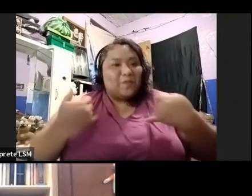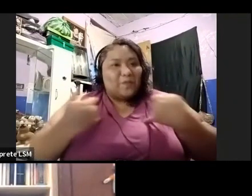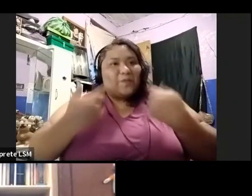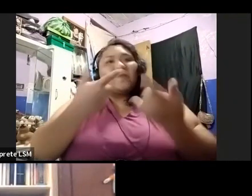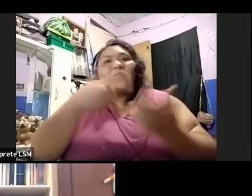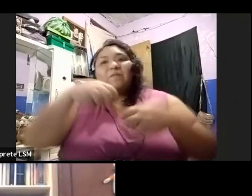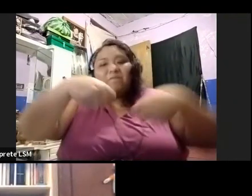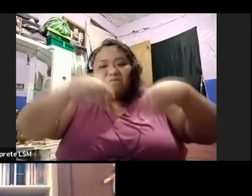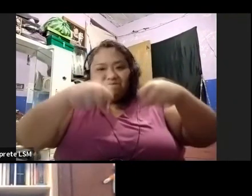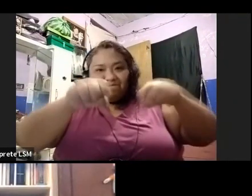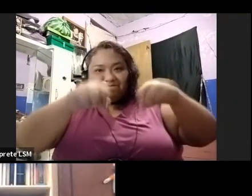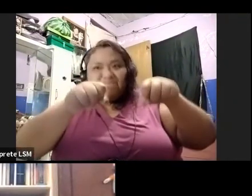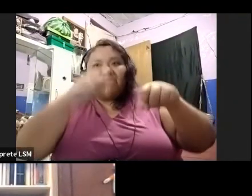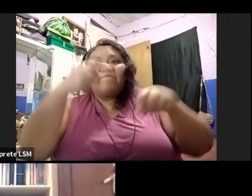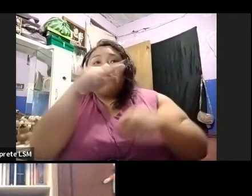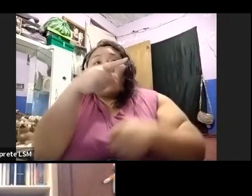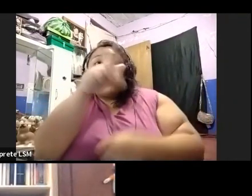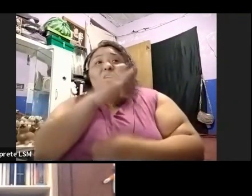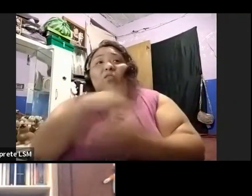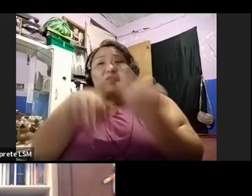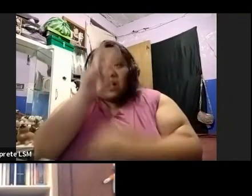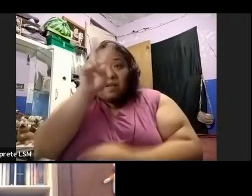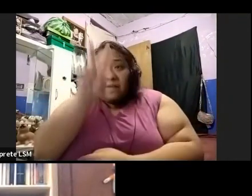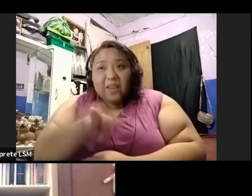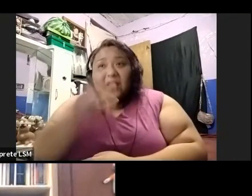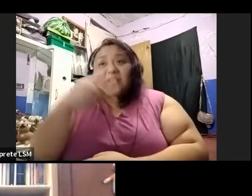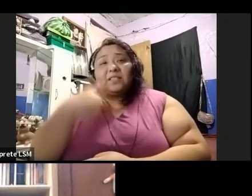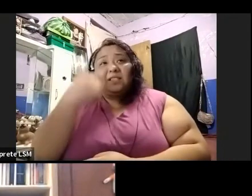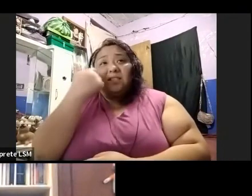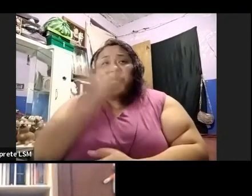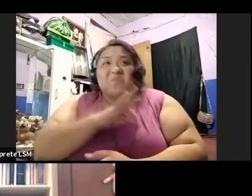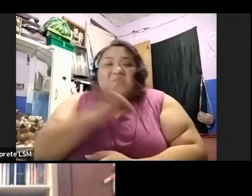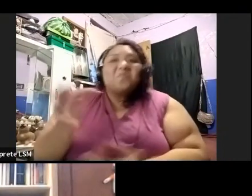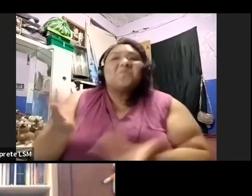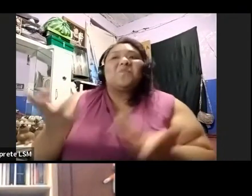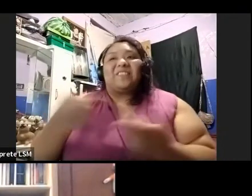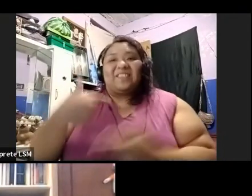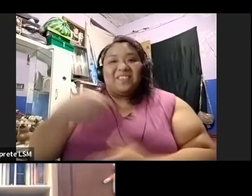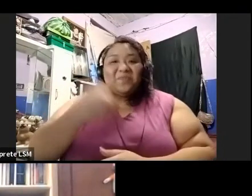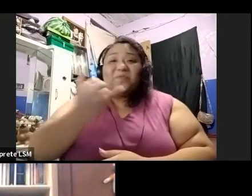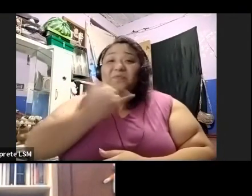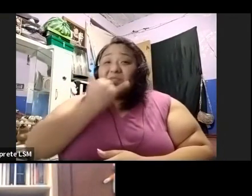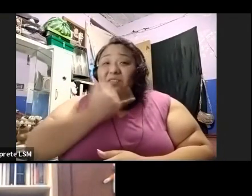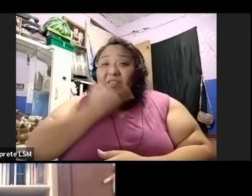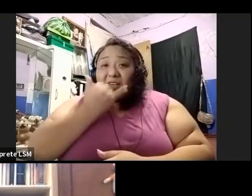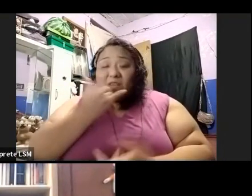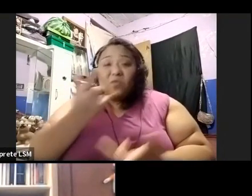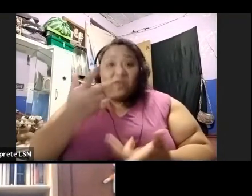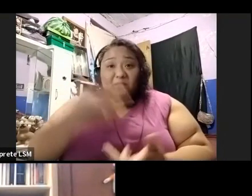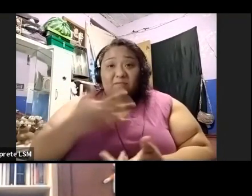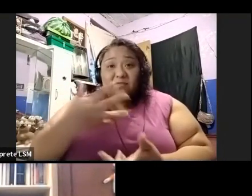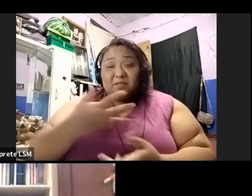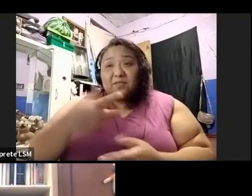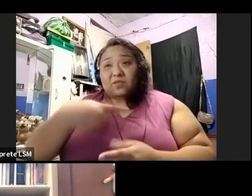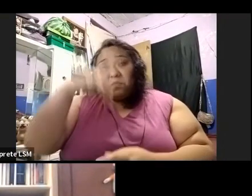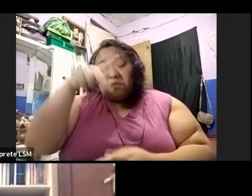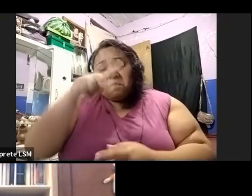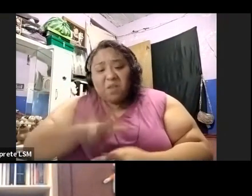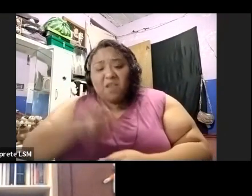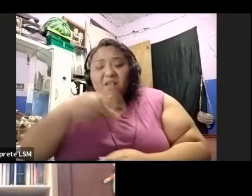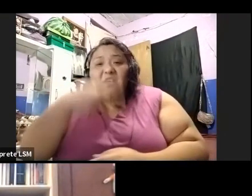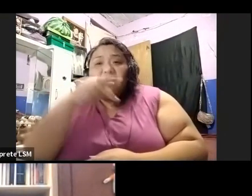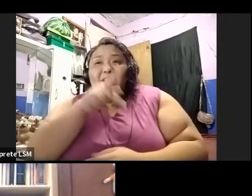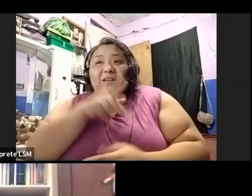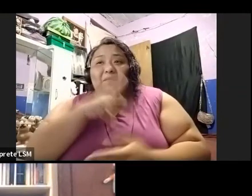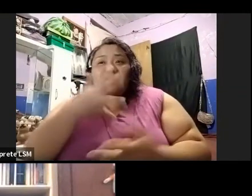de verdad, sí puedo decir que puedo tener muchos errores, que soy igual de sensible y de vulnerable y de que de